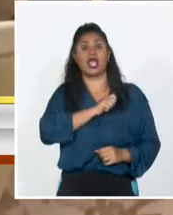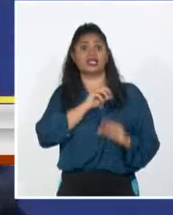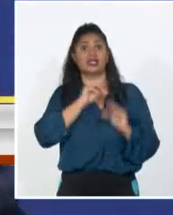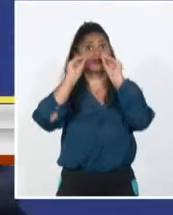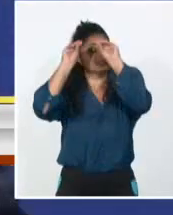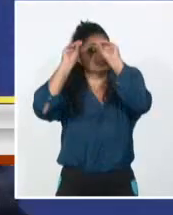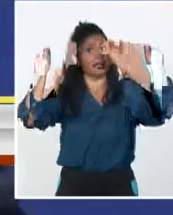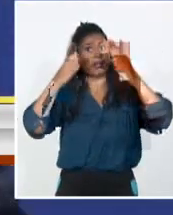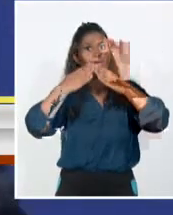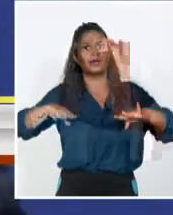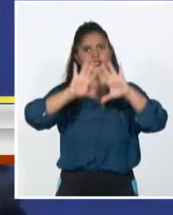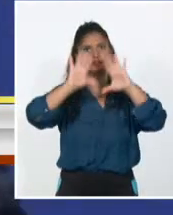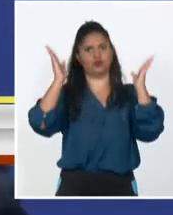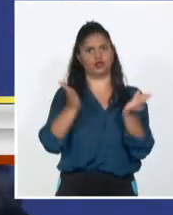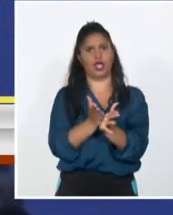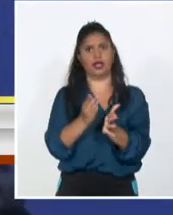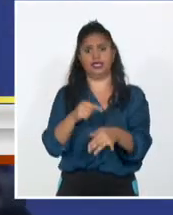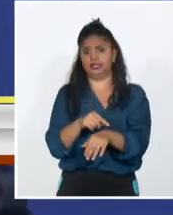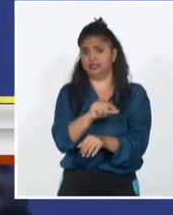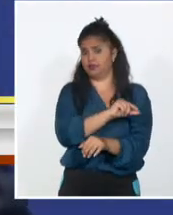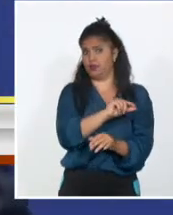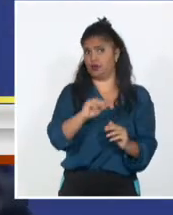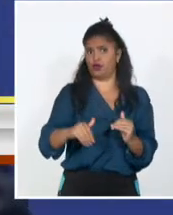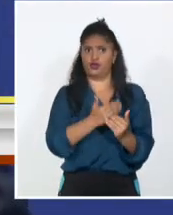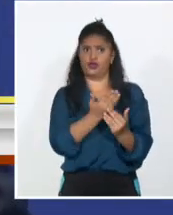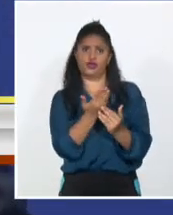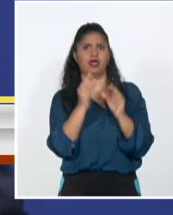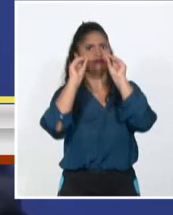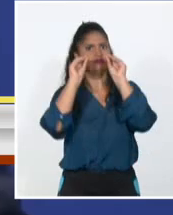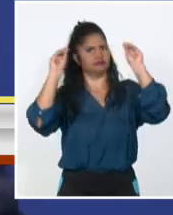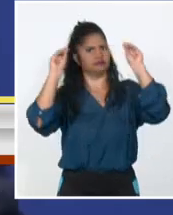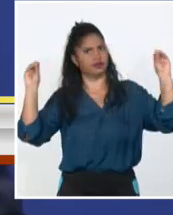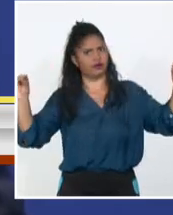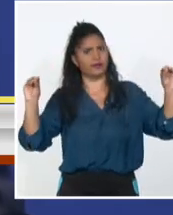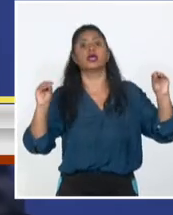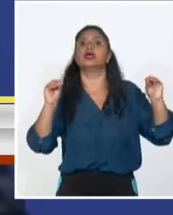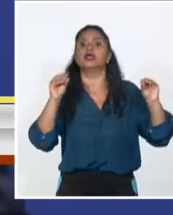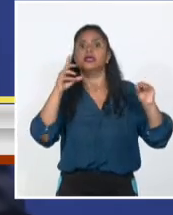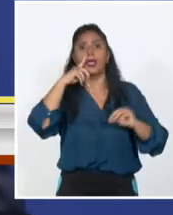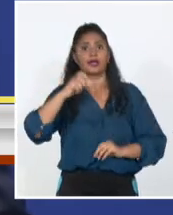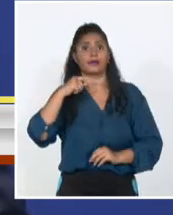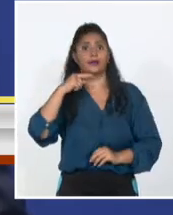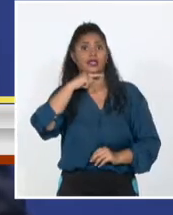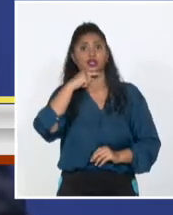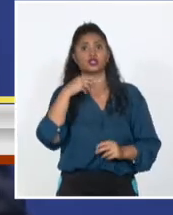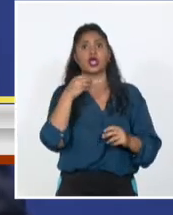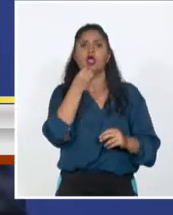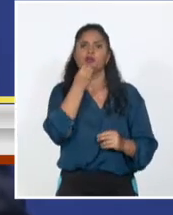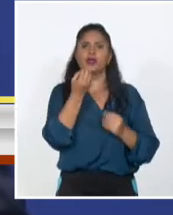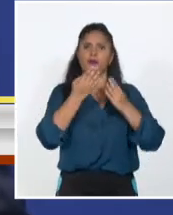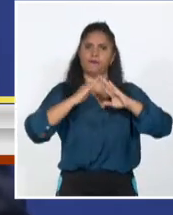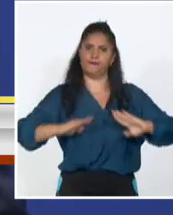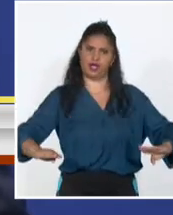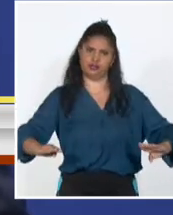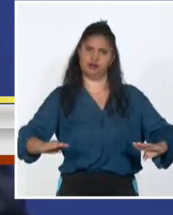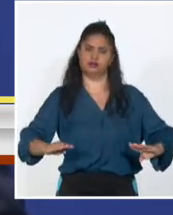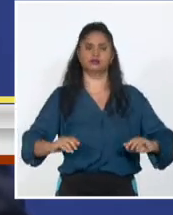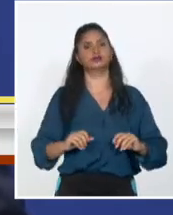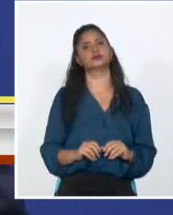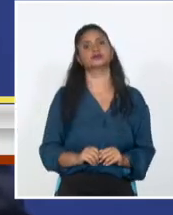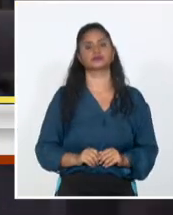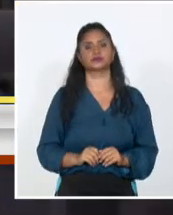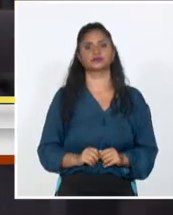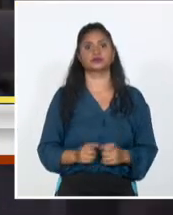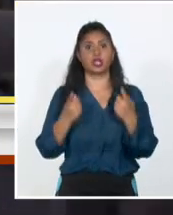solo unos días instó en un comunicado a la Unión de Todos por el fin del conflicto Kiev-Moscú. La agrupación exhorta a la unidad para que las dos